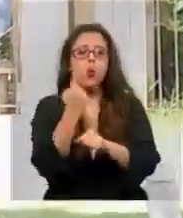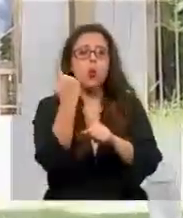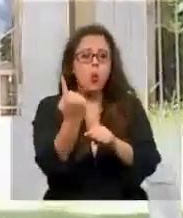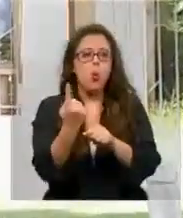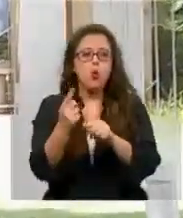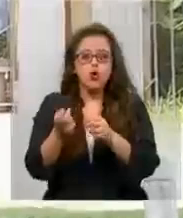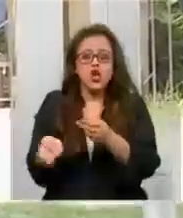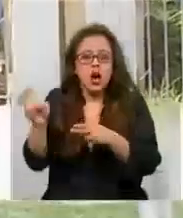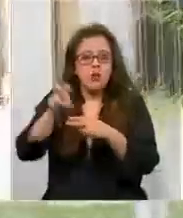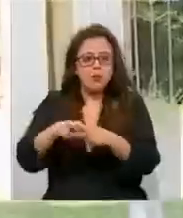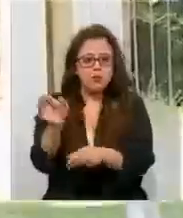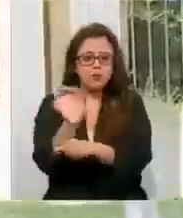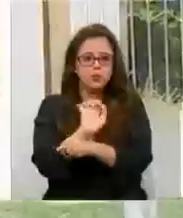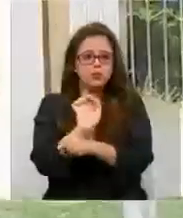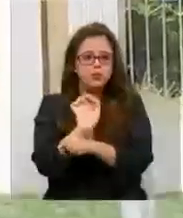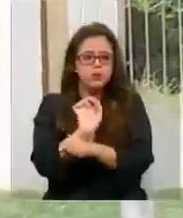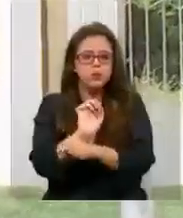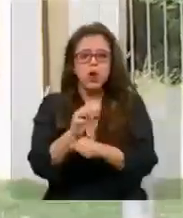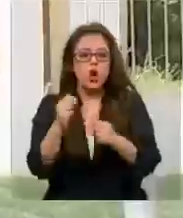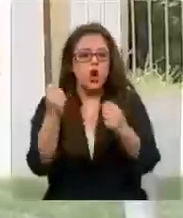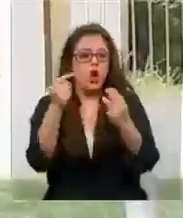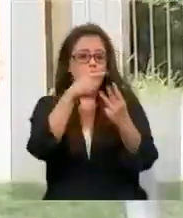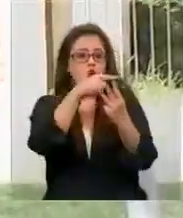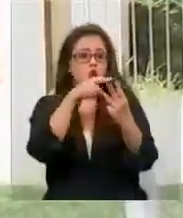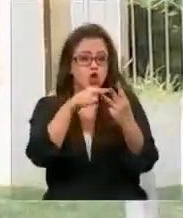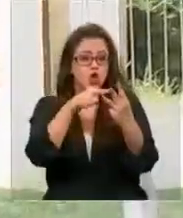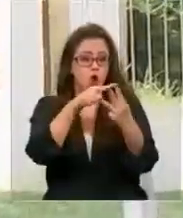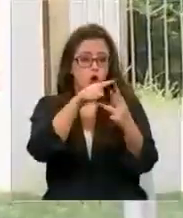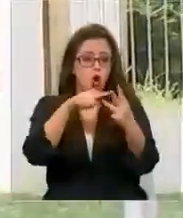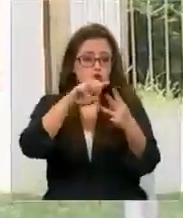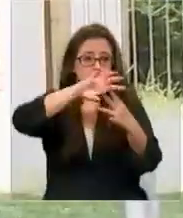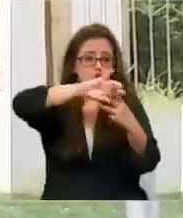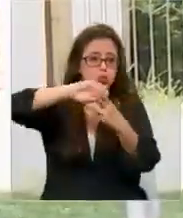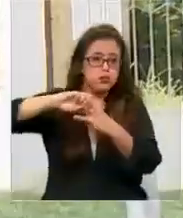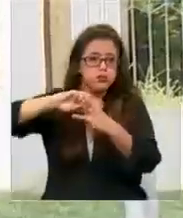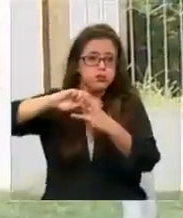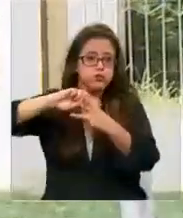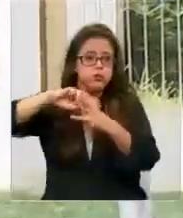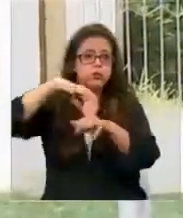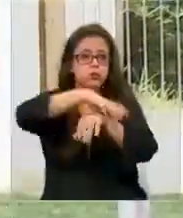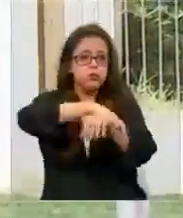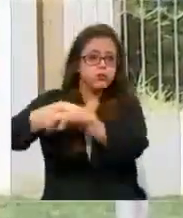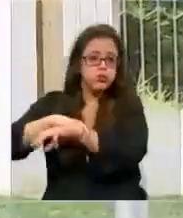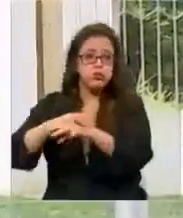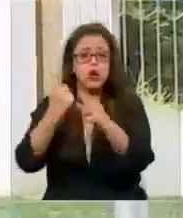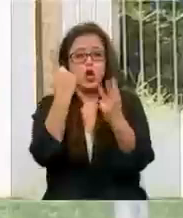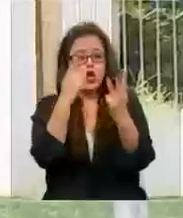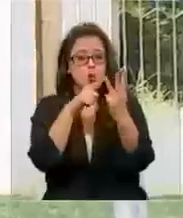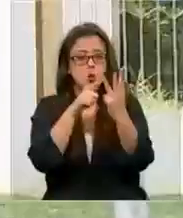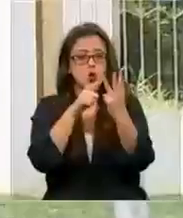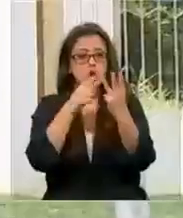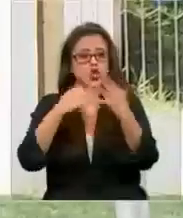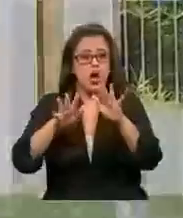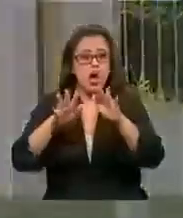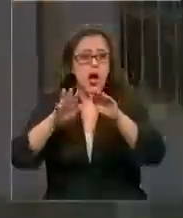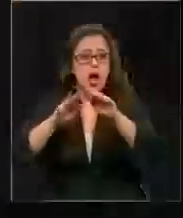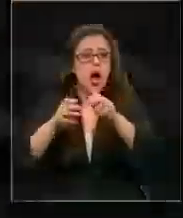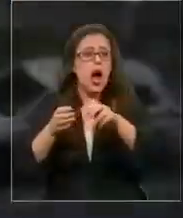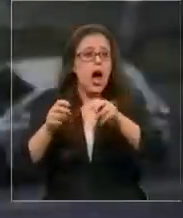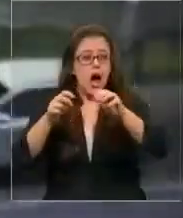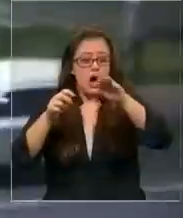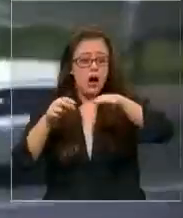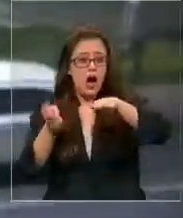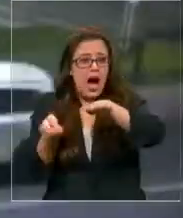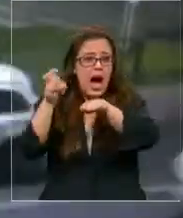se quedó en el vehículo como conductor, dos que atraparon, más un tercero que se vio en las imágenes del noticia que se fue arriba del auto.